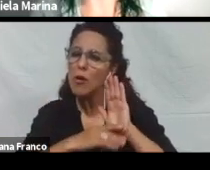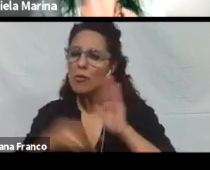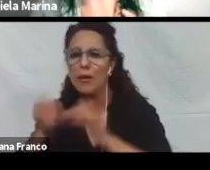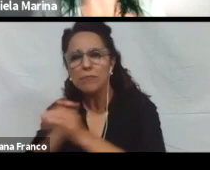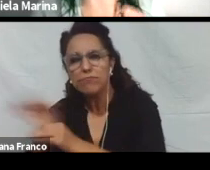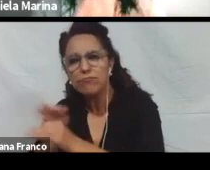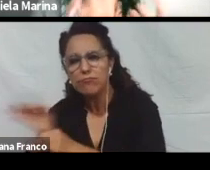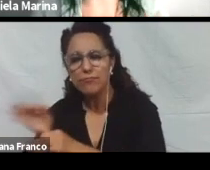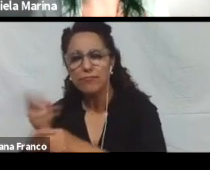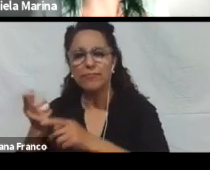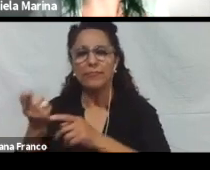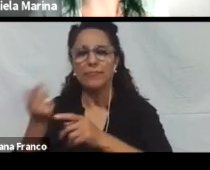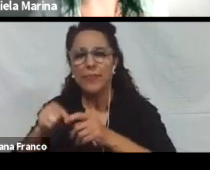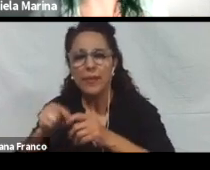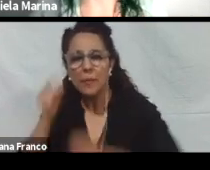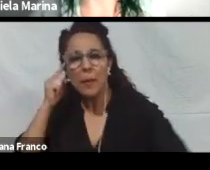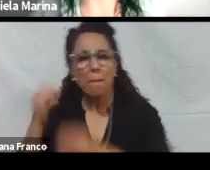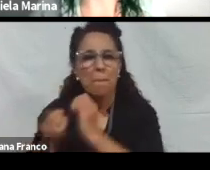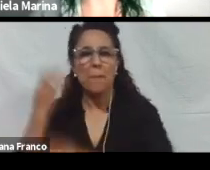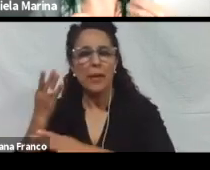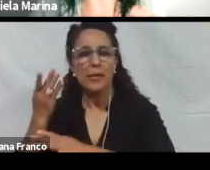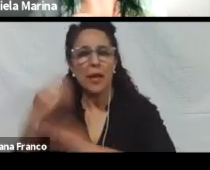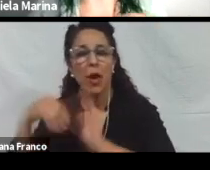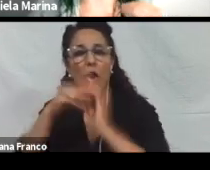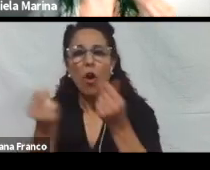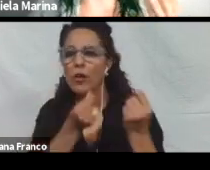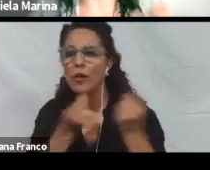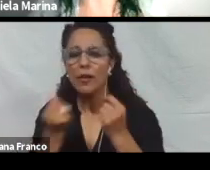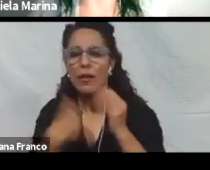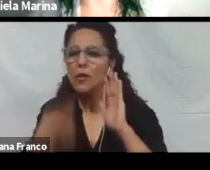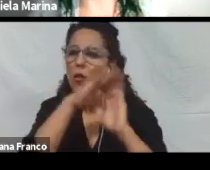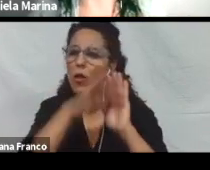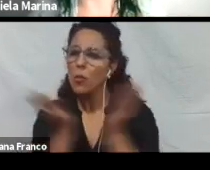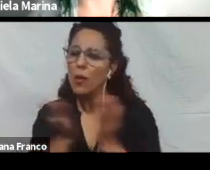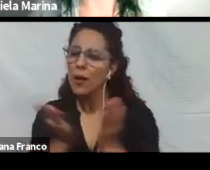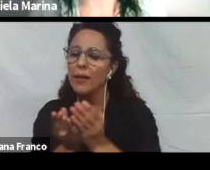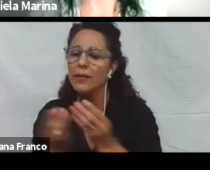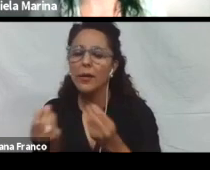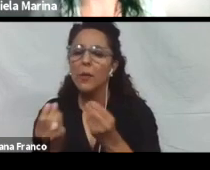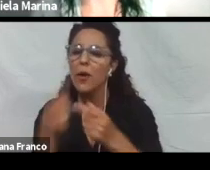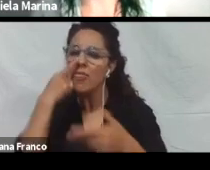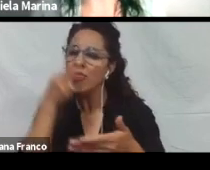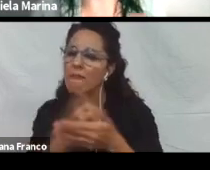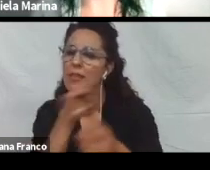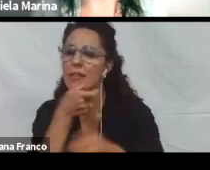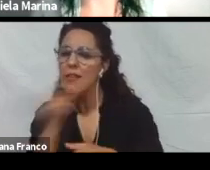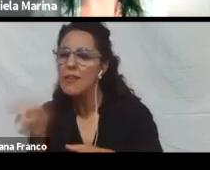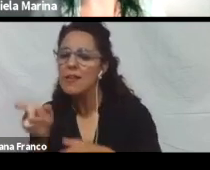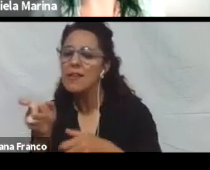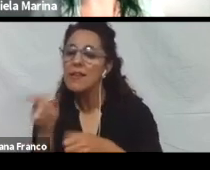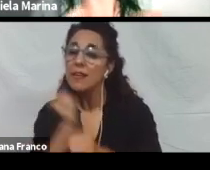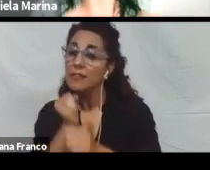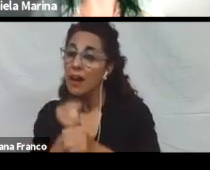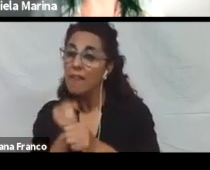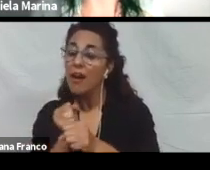armar el contenido educativo, y de definir las tareas con las que vamos a trabajar y demás. Este modelo se lo